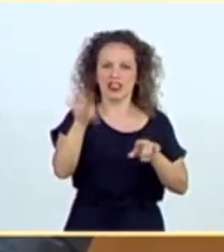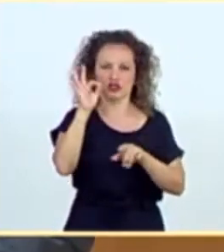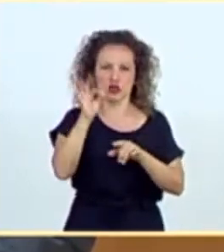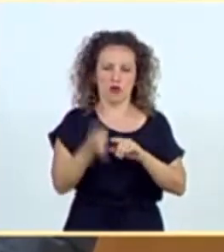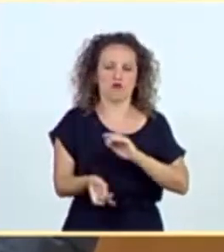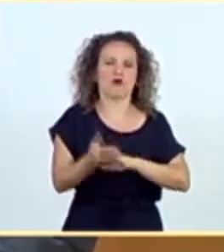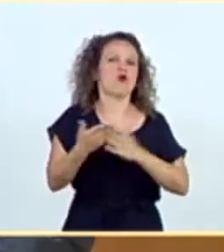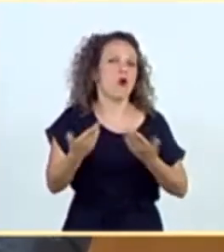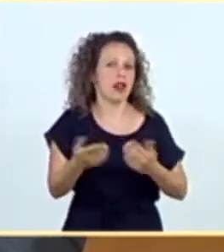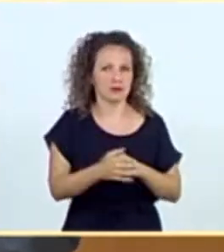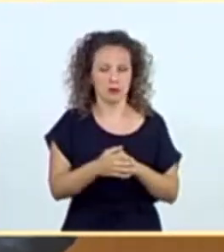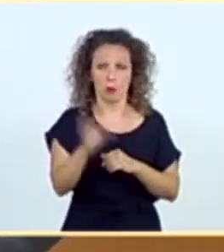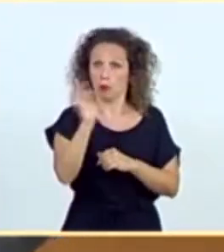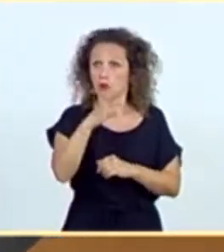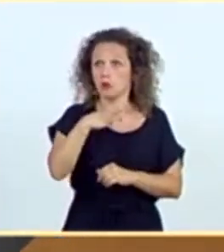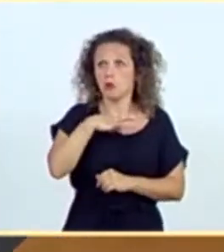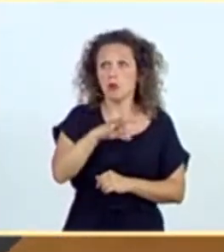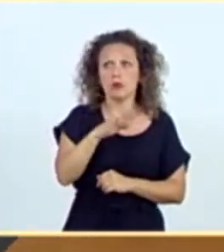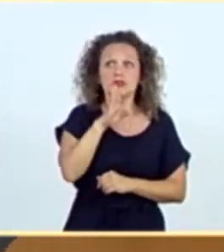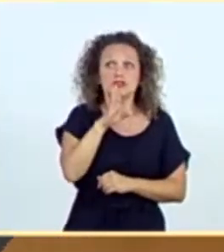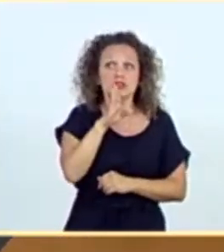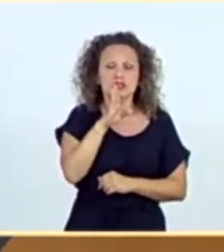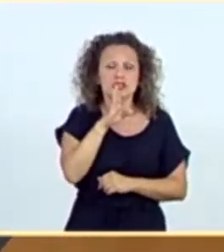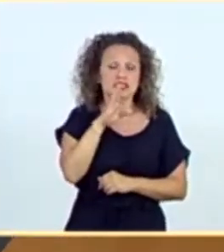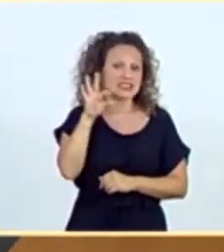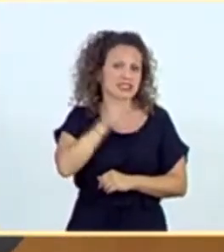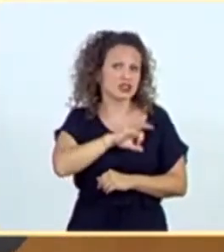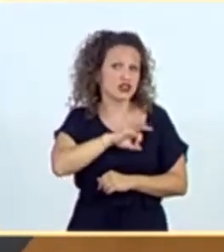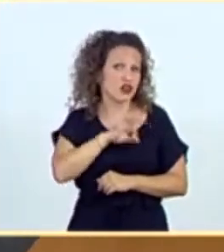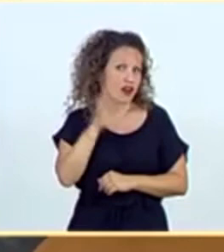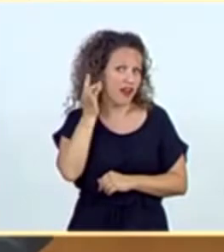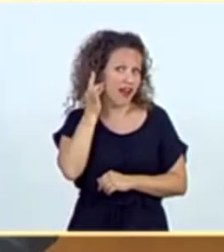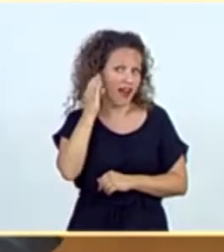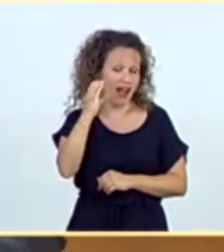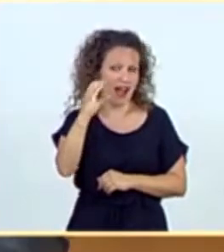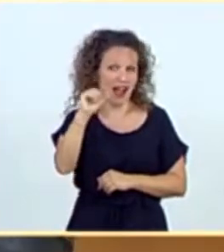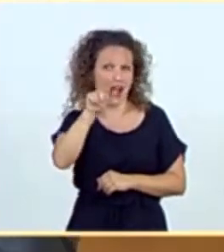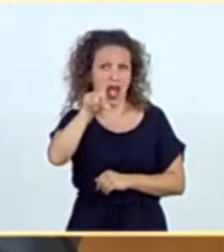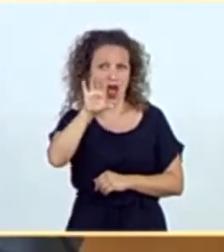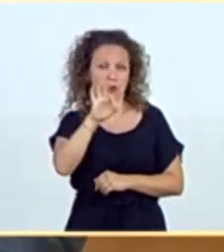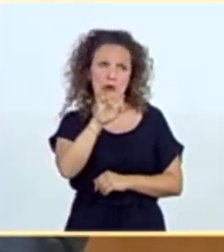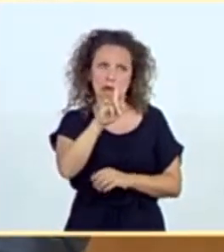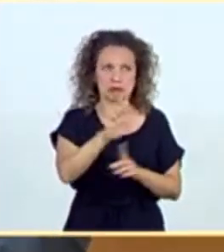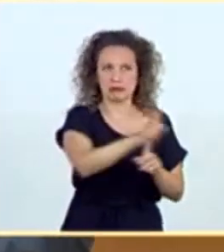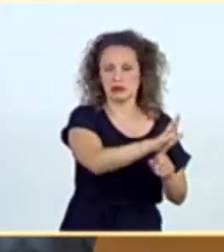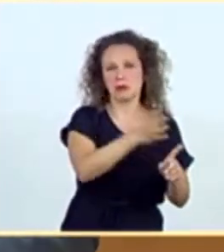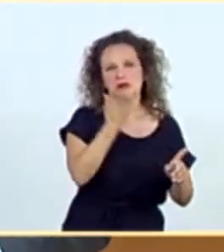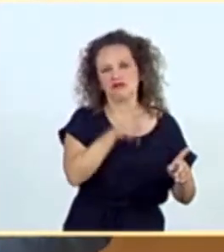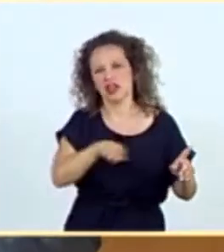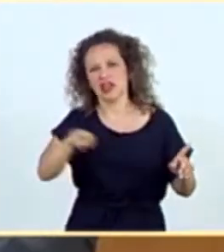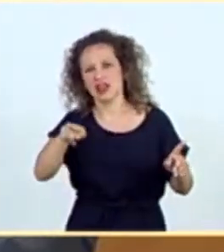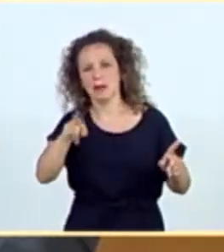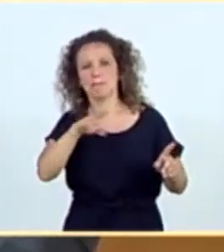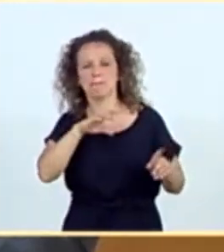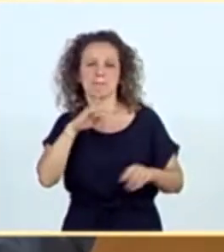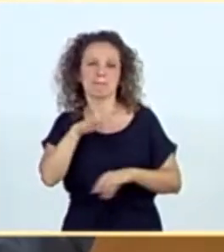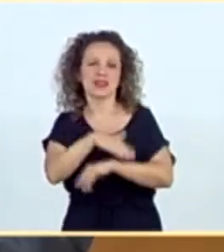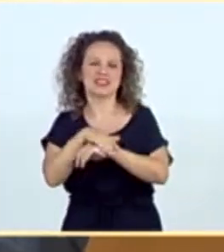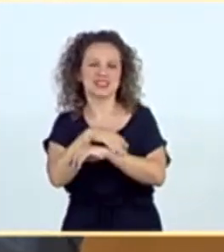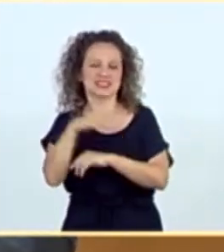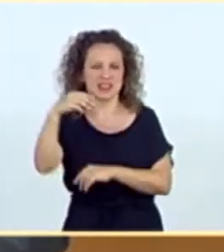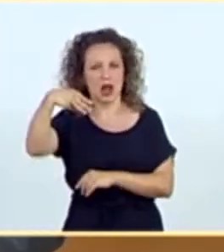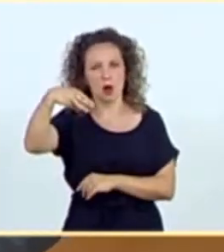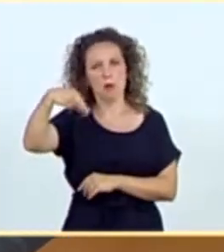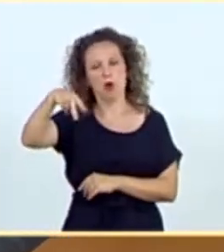¿O a lo mejor descarta la posición de la señora Calvo y está más con la ministra Montero que dice que descarta tomar una